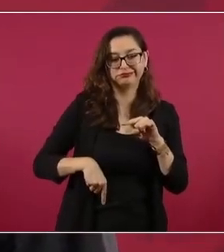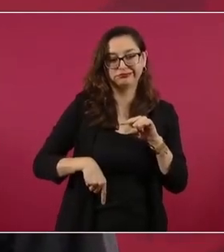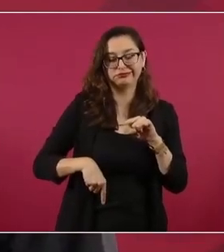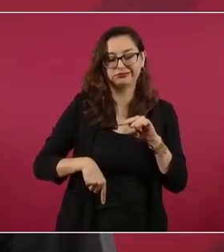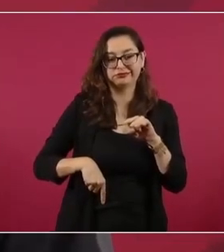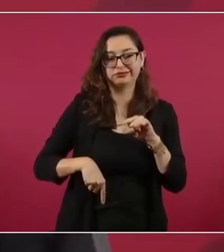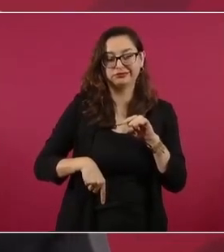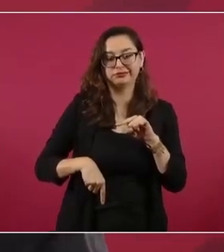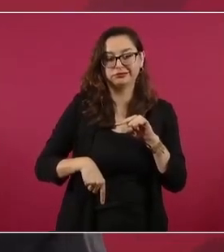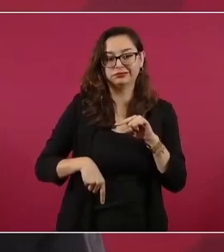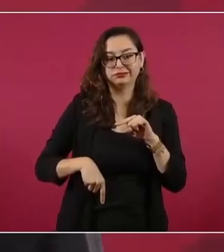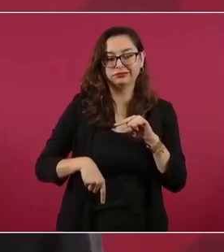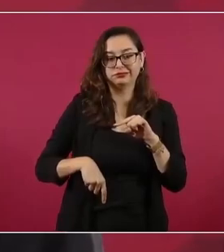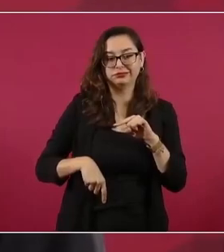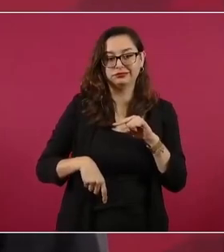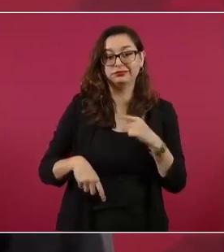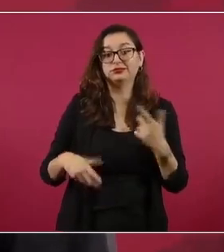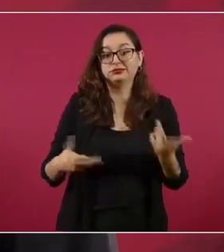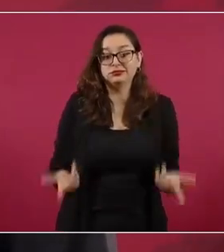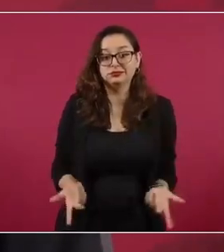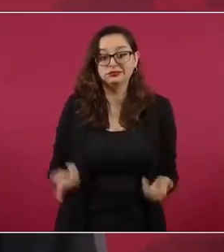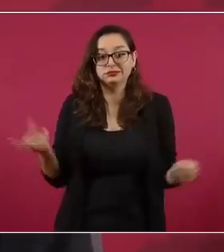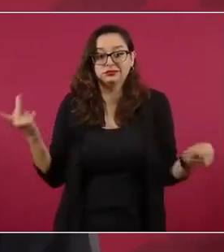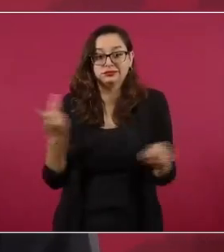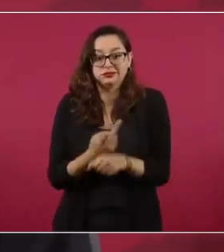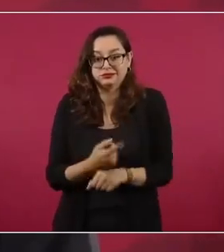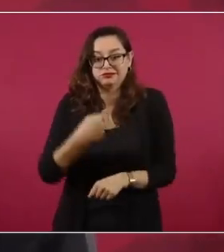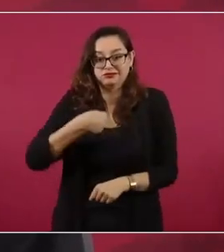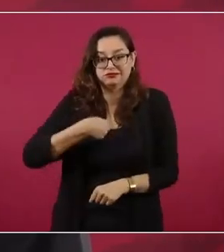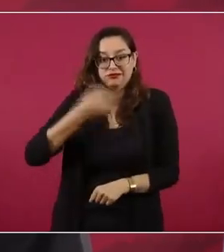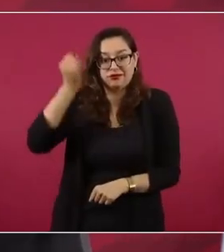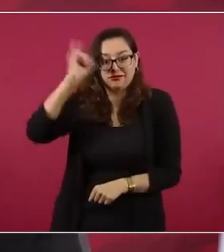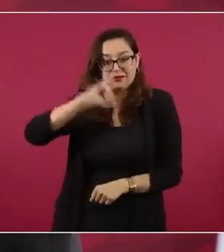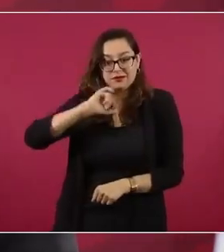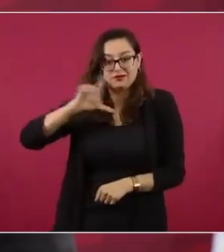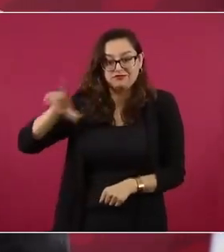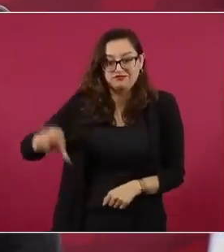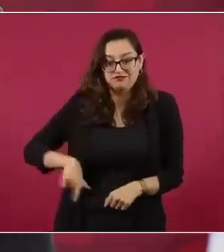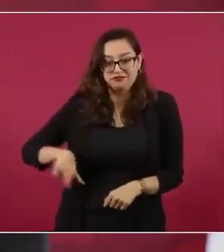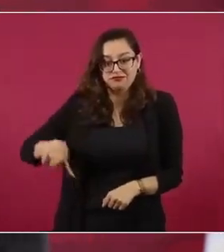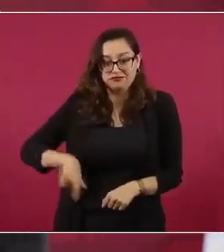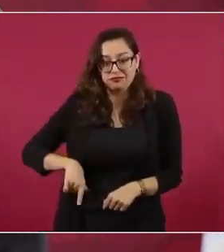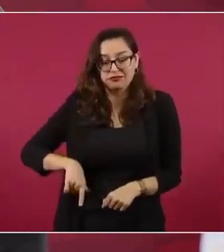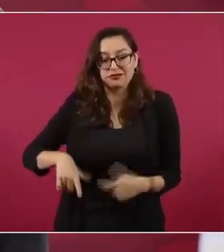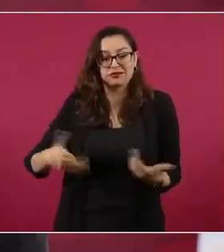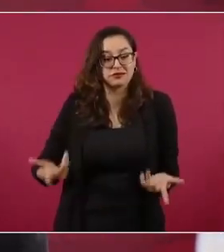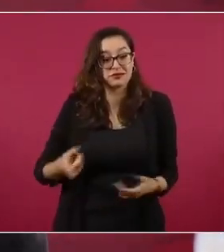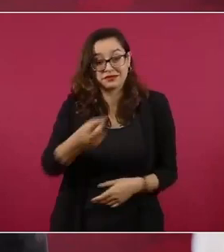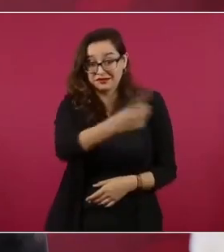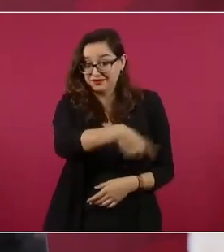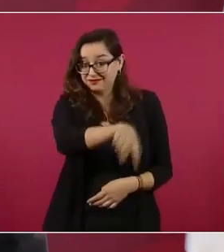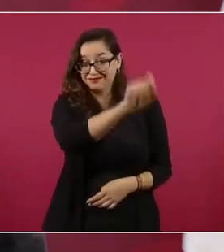porque me desaforaron en un acuerdo los mismos.